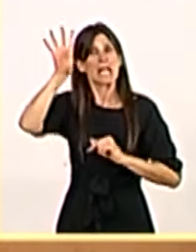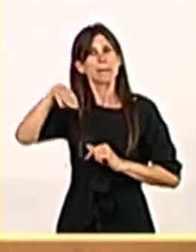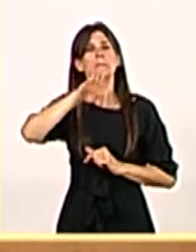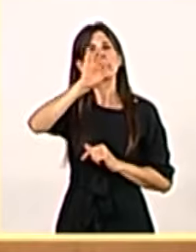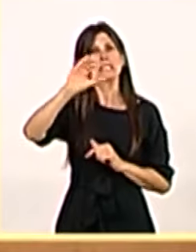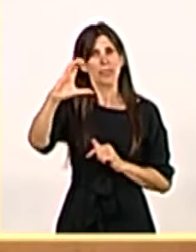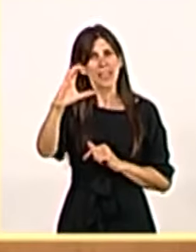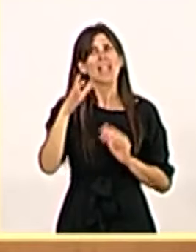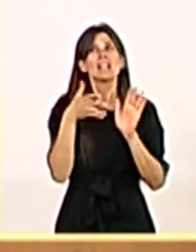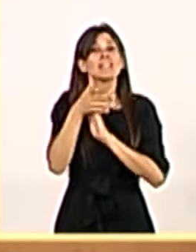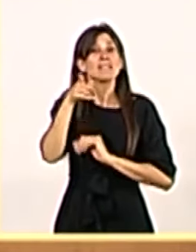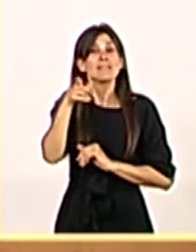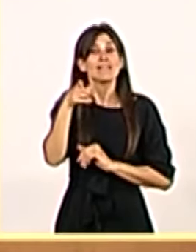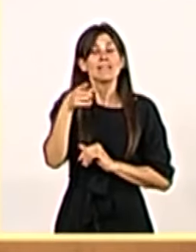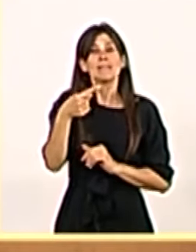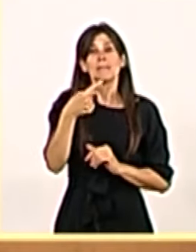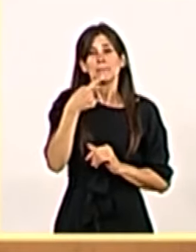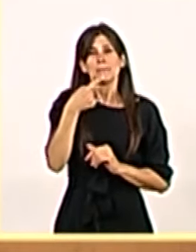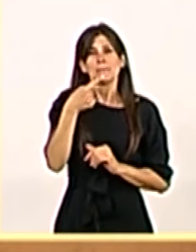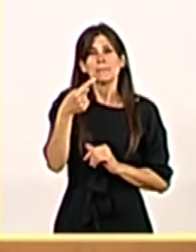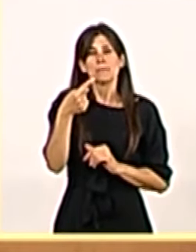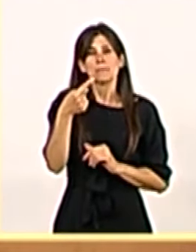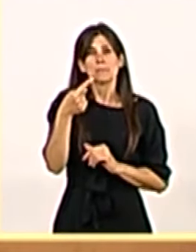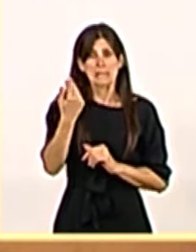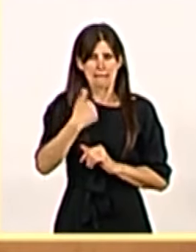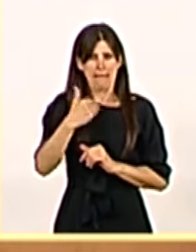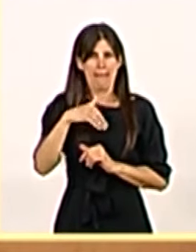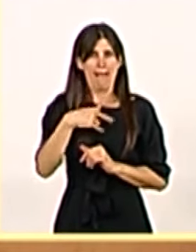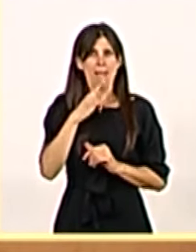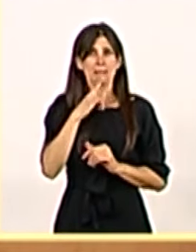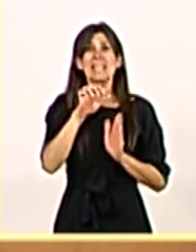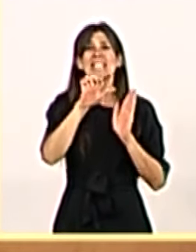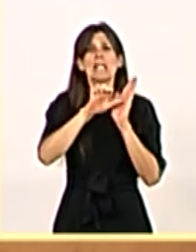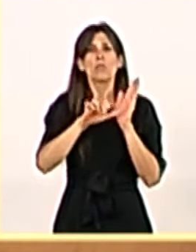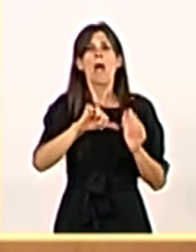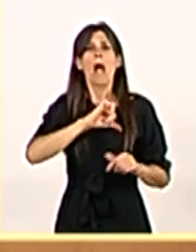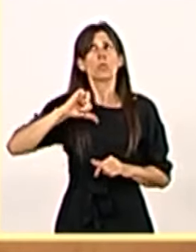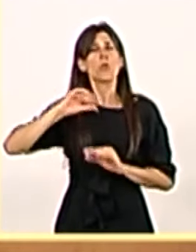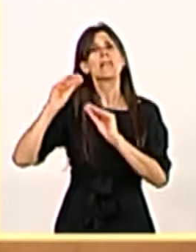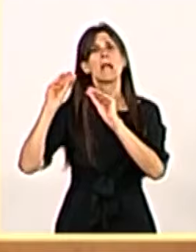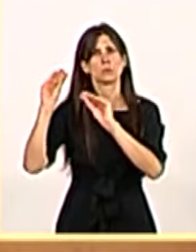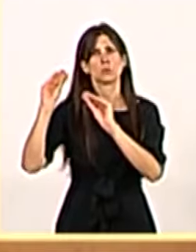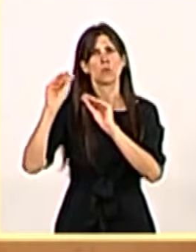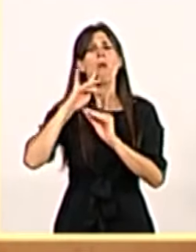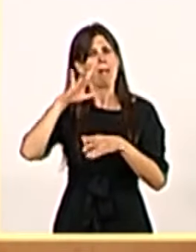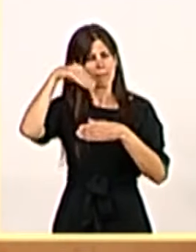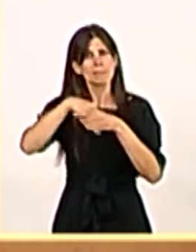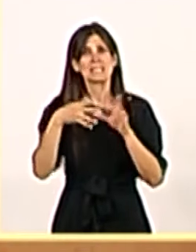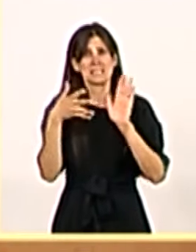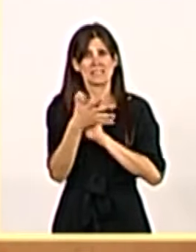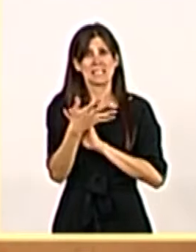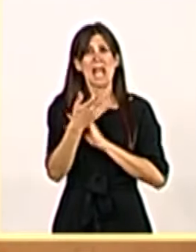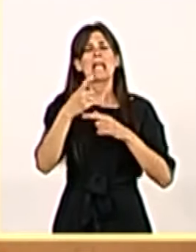previsto ya en el Estatuto de Autonomía de Cataluña, validado por el Tribunal Constitucional y, por tanto, según lo